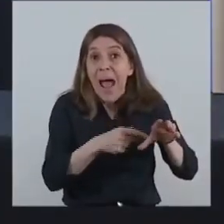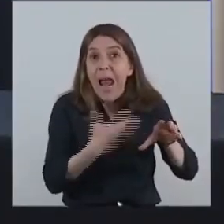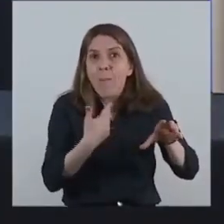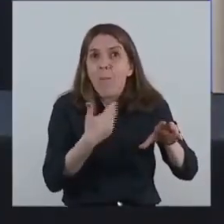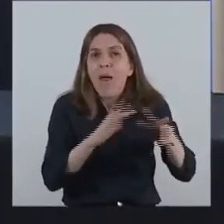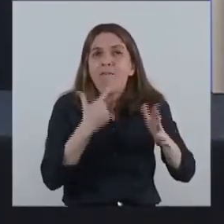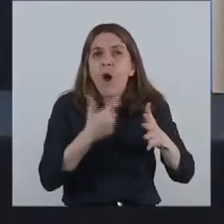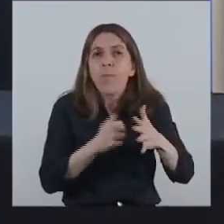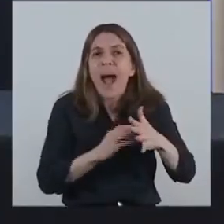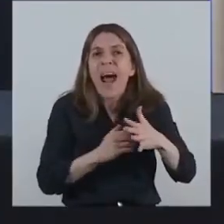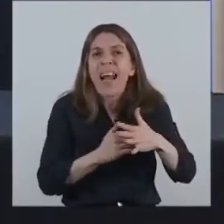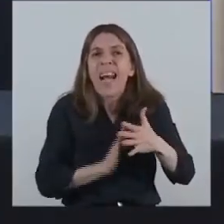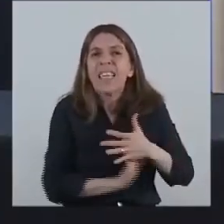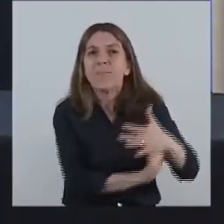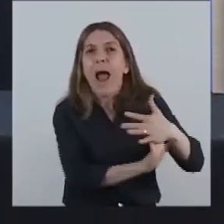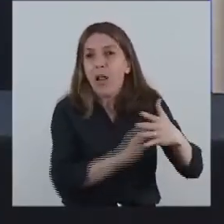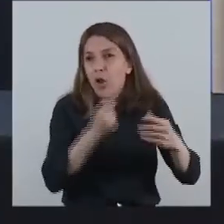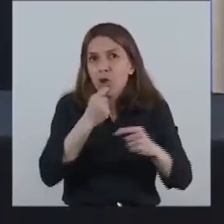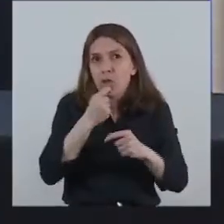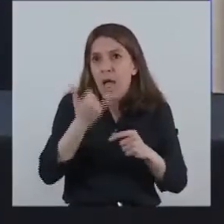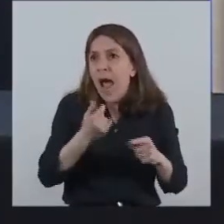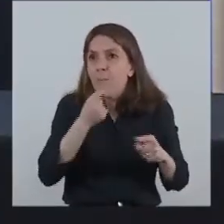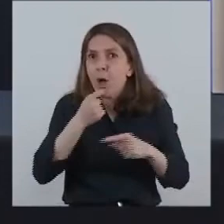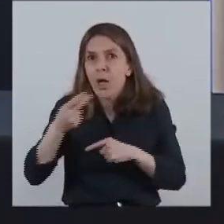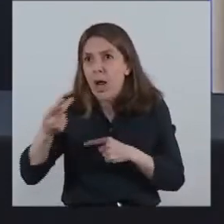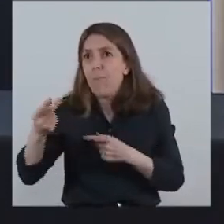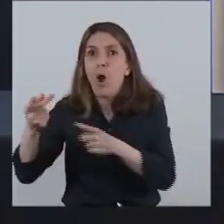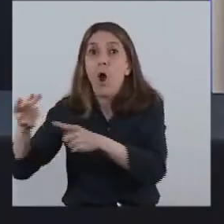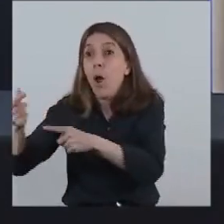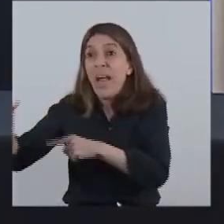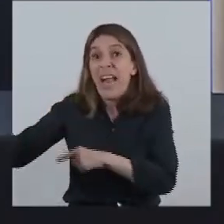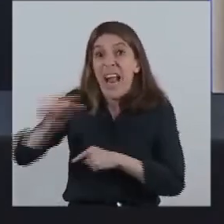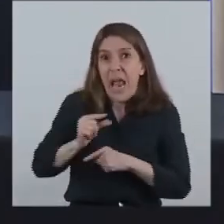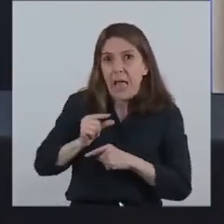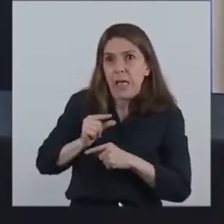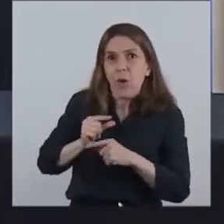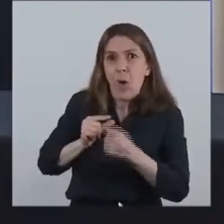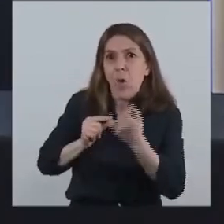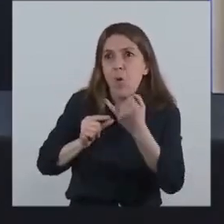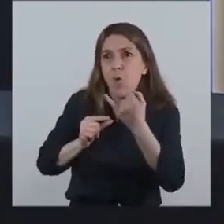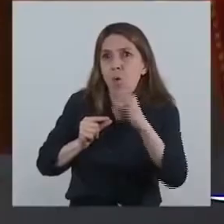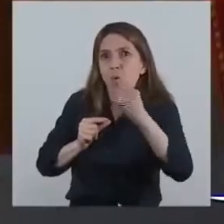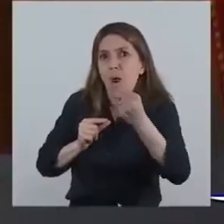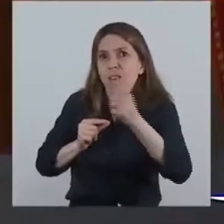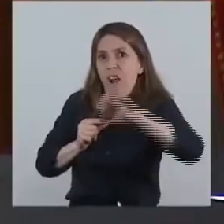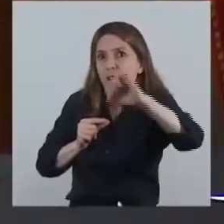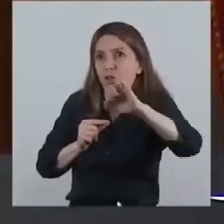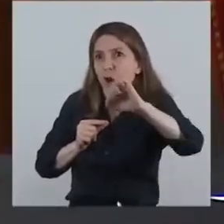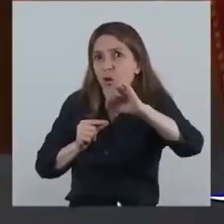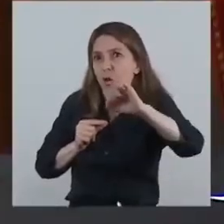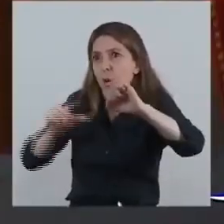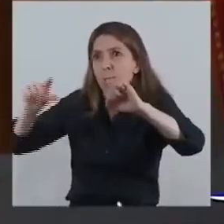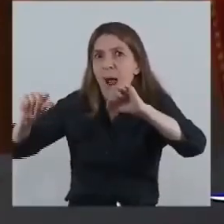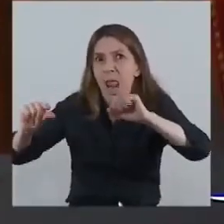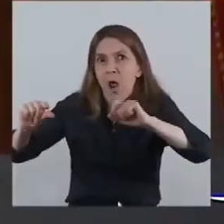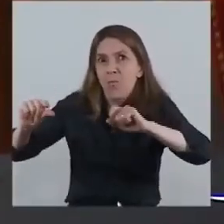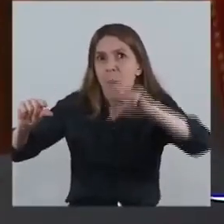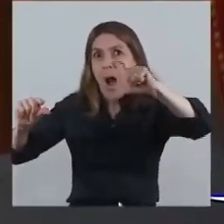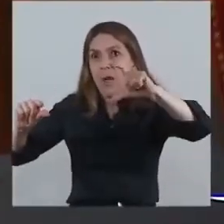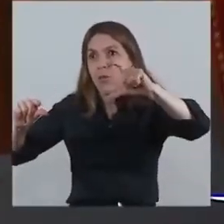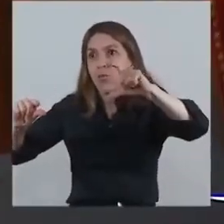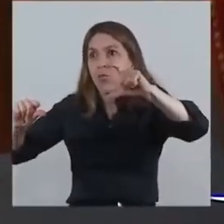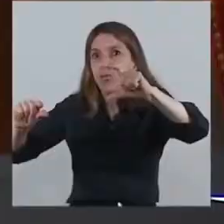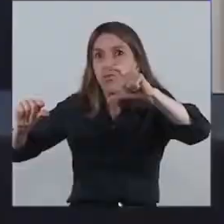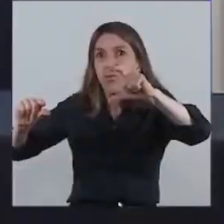diferencia cuando existe, cuando la diferencia entre la variación salarial y los precios exista, se pueda suplir